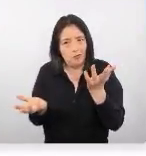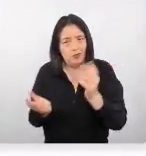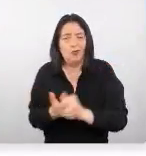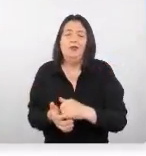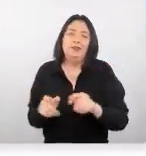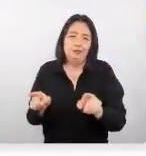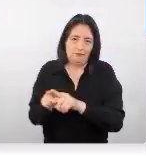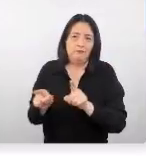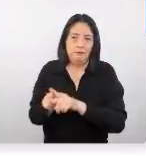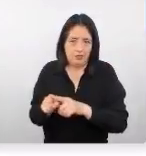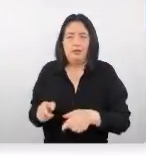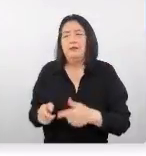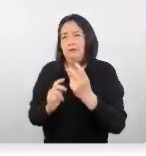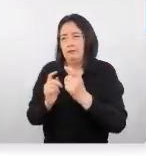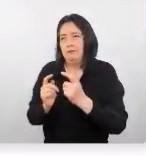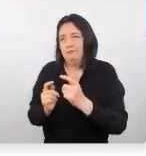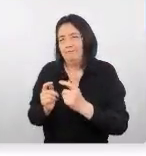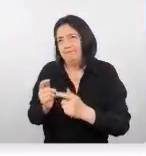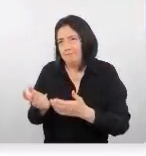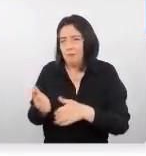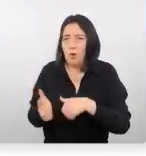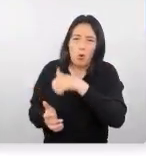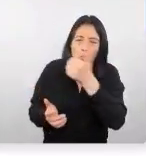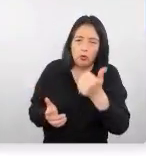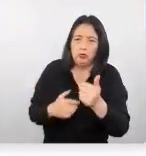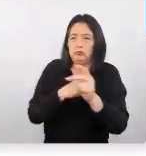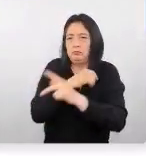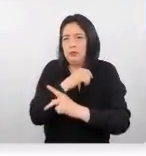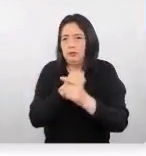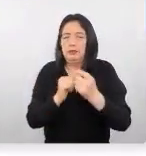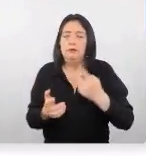a visitar otros destinos. Es por hecho que la